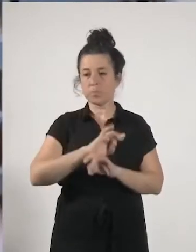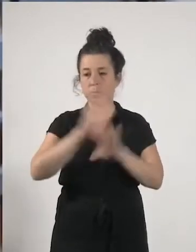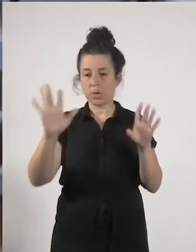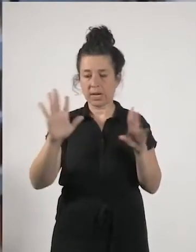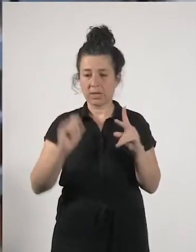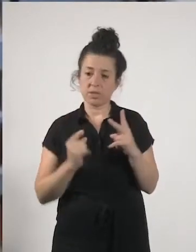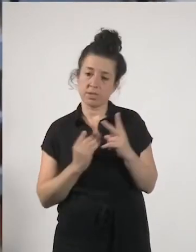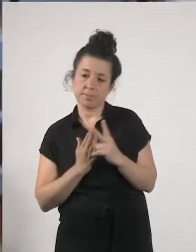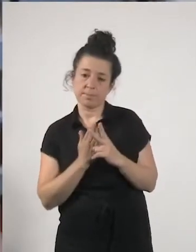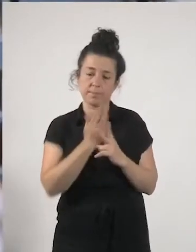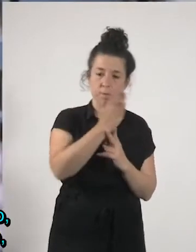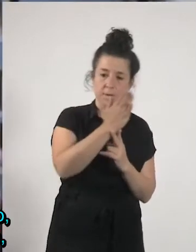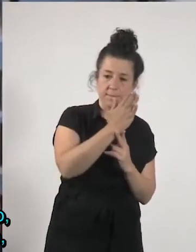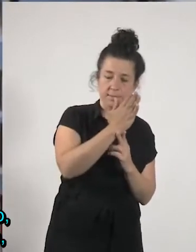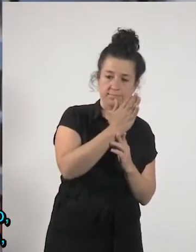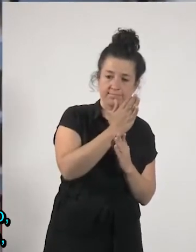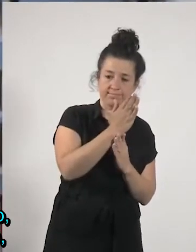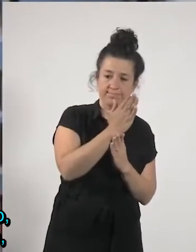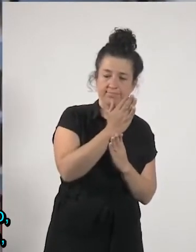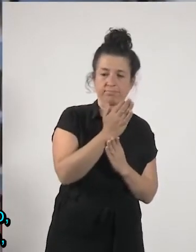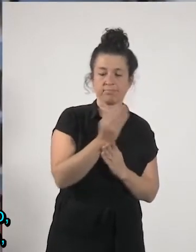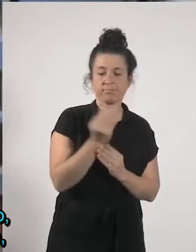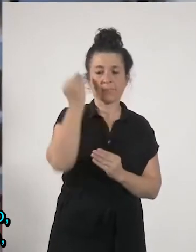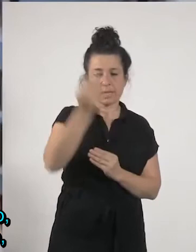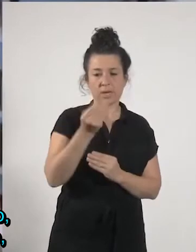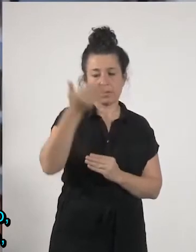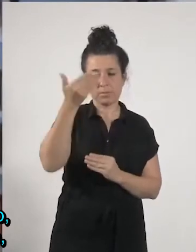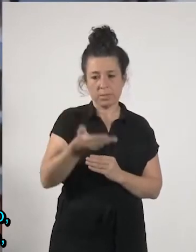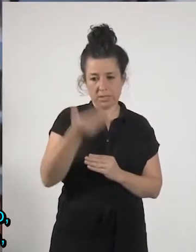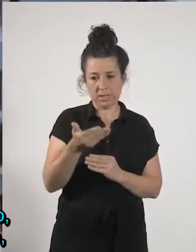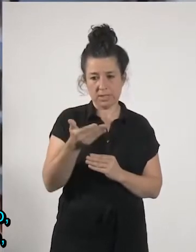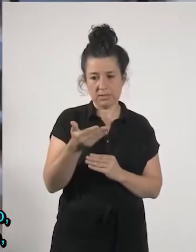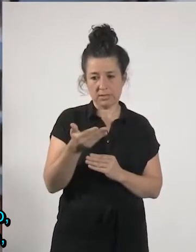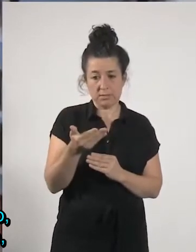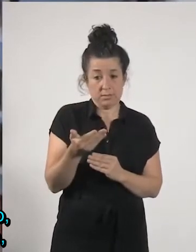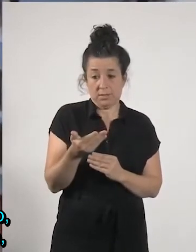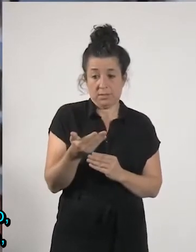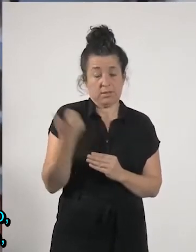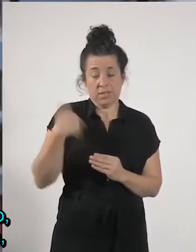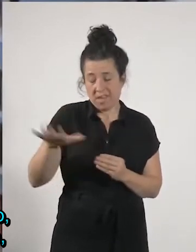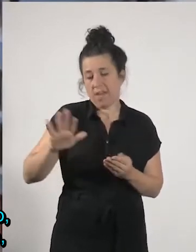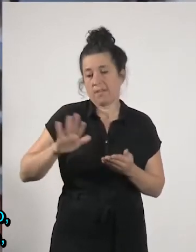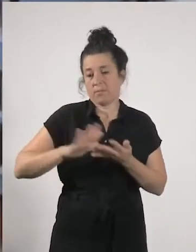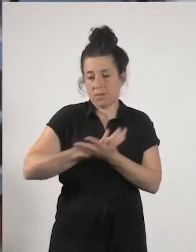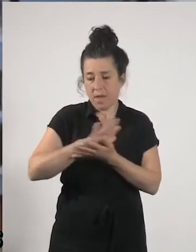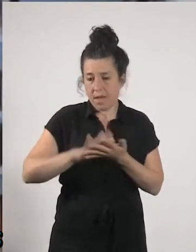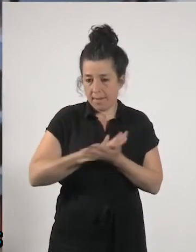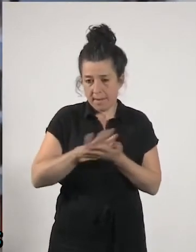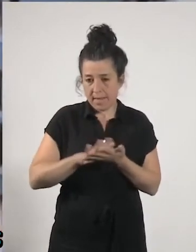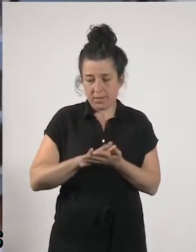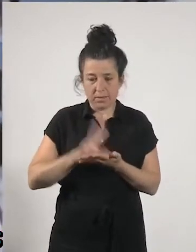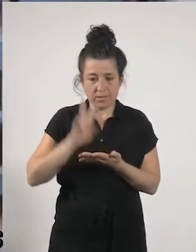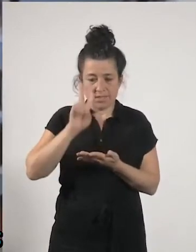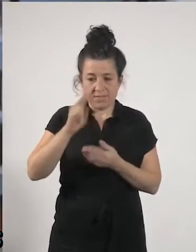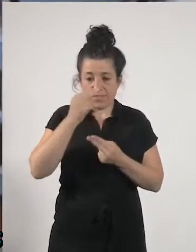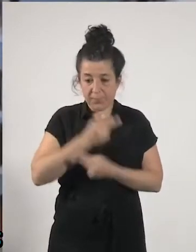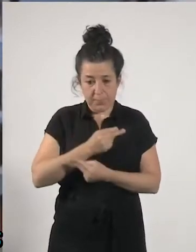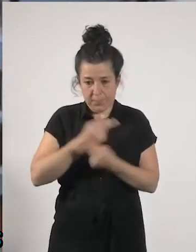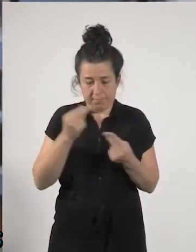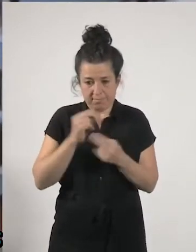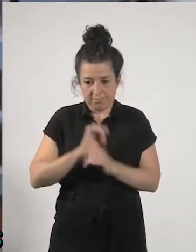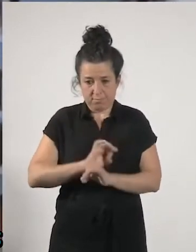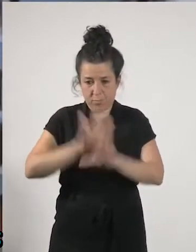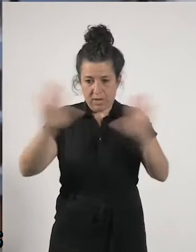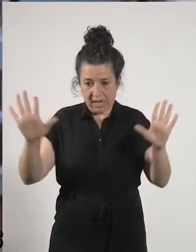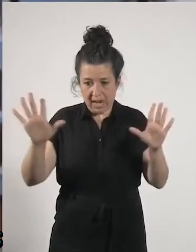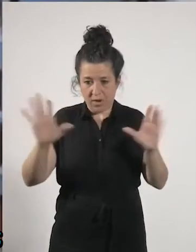por supuesto tomar yo creo que ha dejado clarísimo como hemos estado comentando la vulnerabilidad